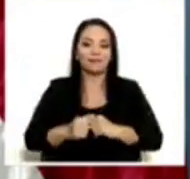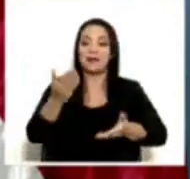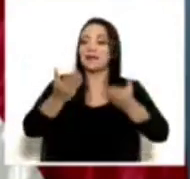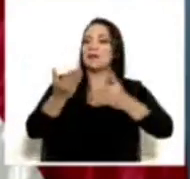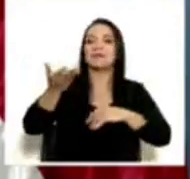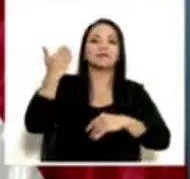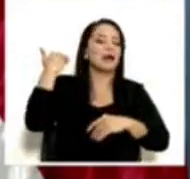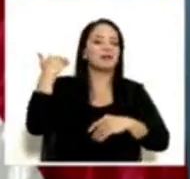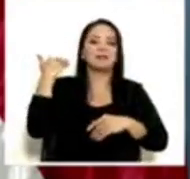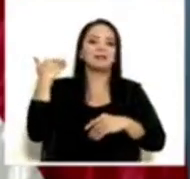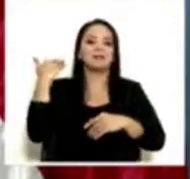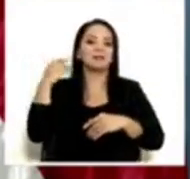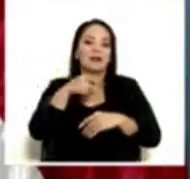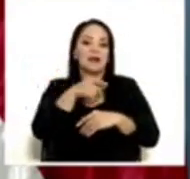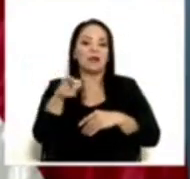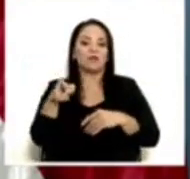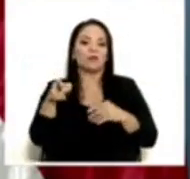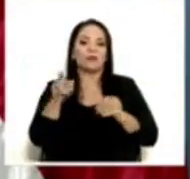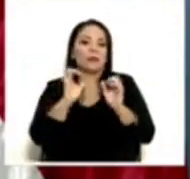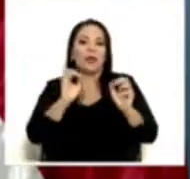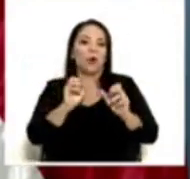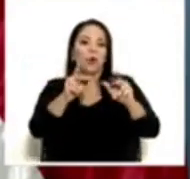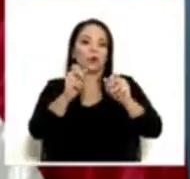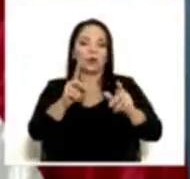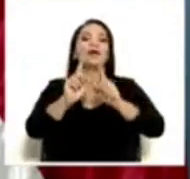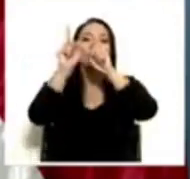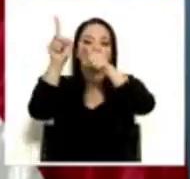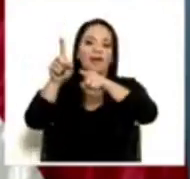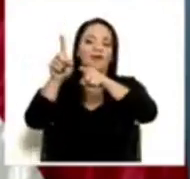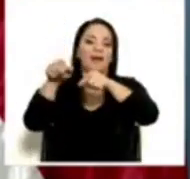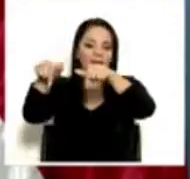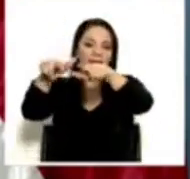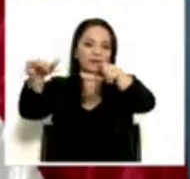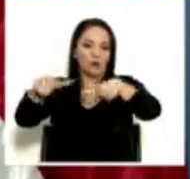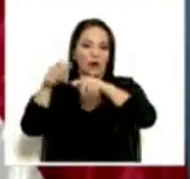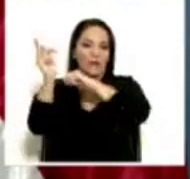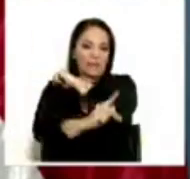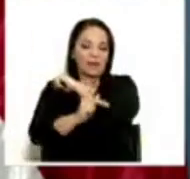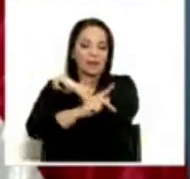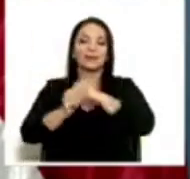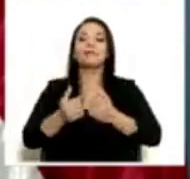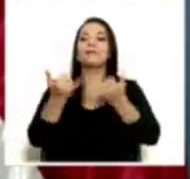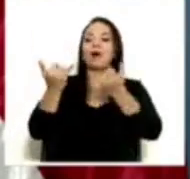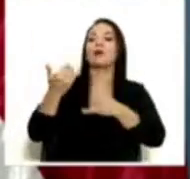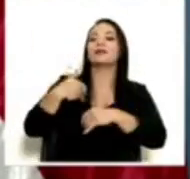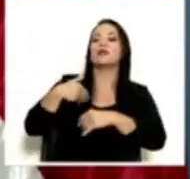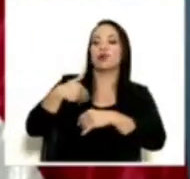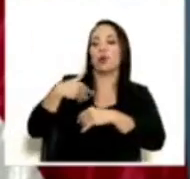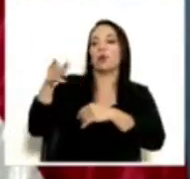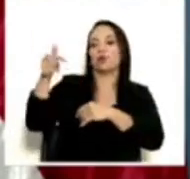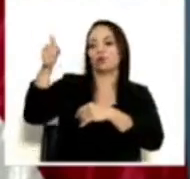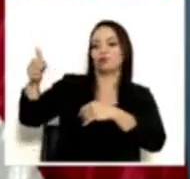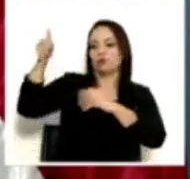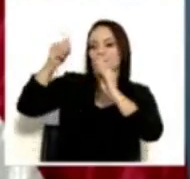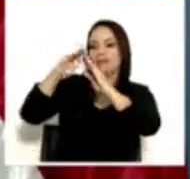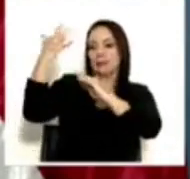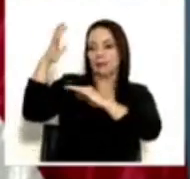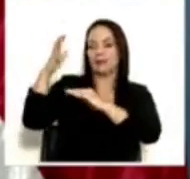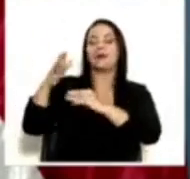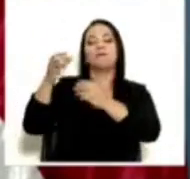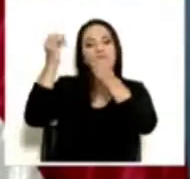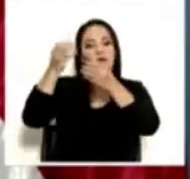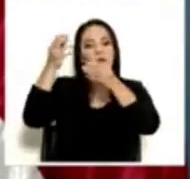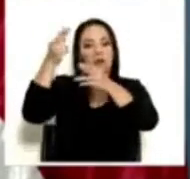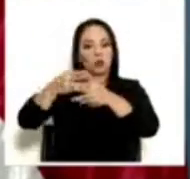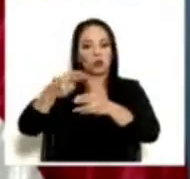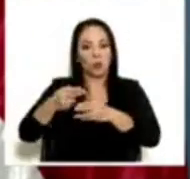tocarles. El señor canciller va anunciar los nombres y los detalles. Entonces,